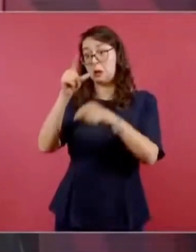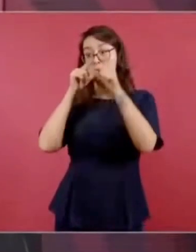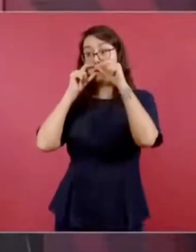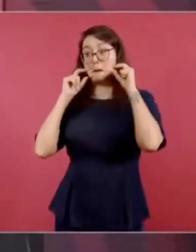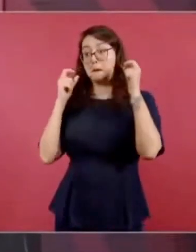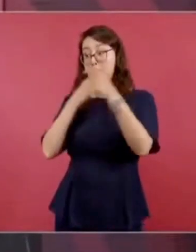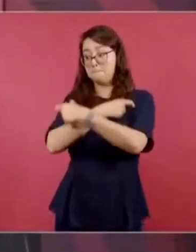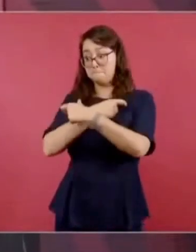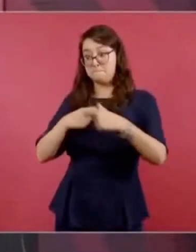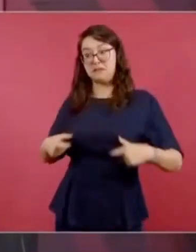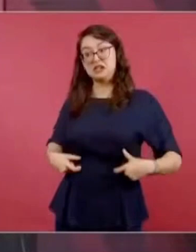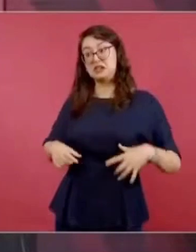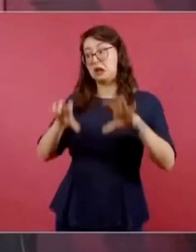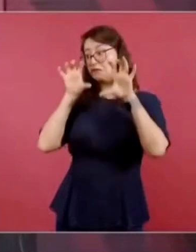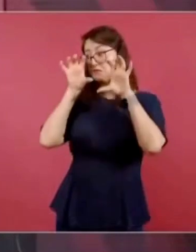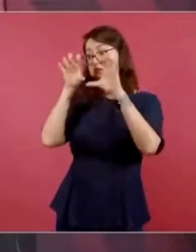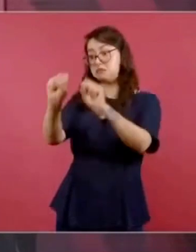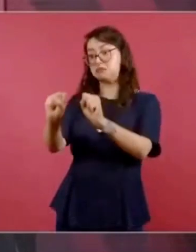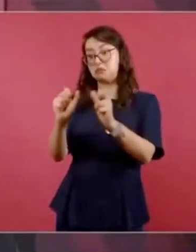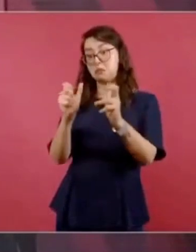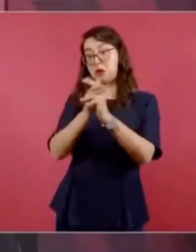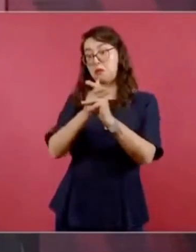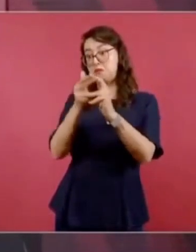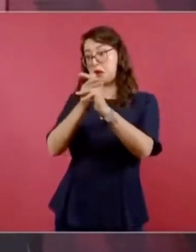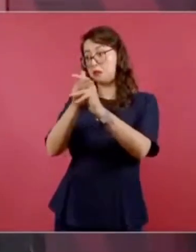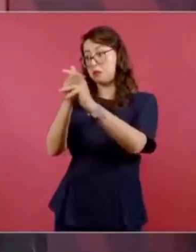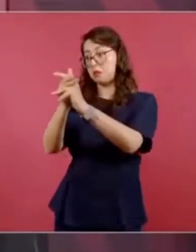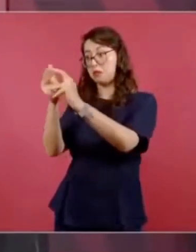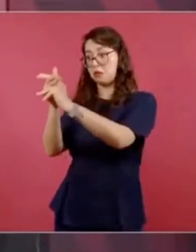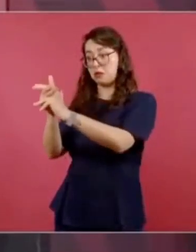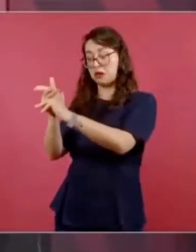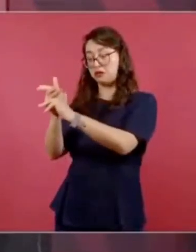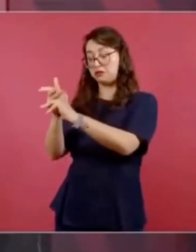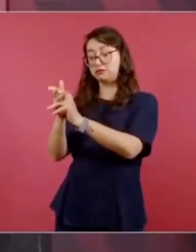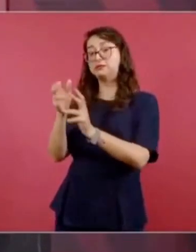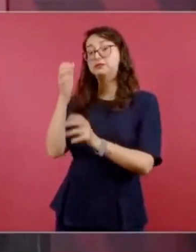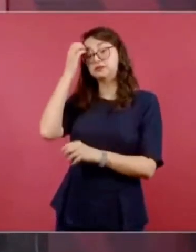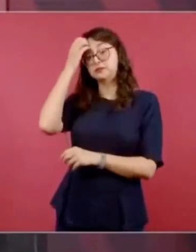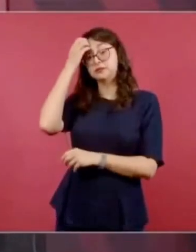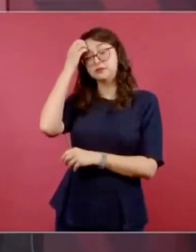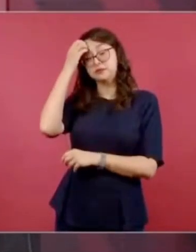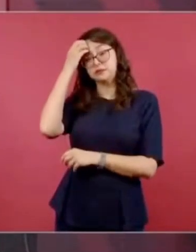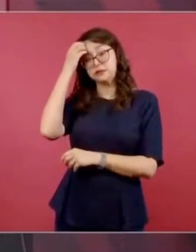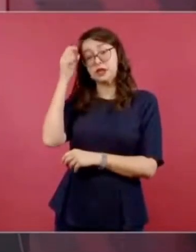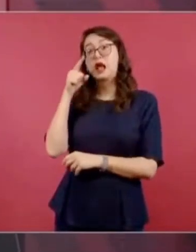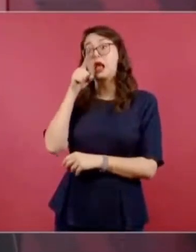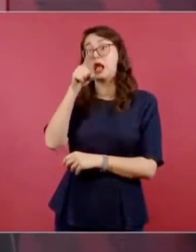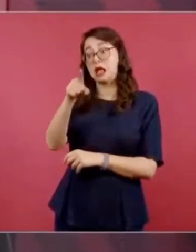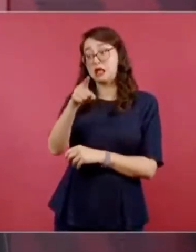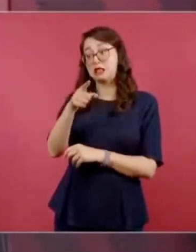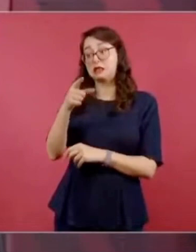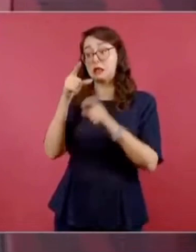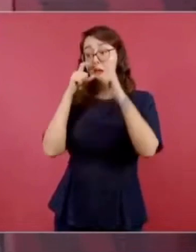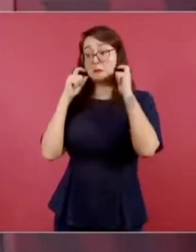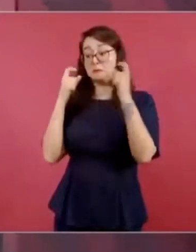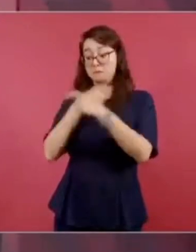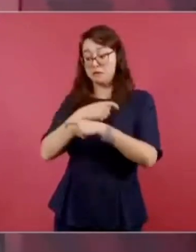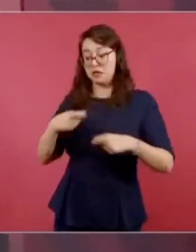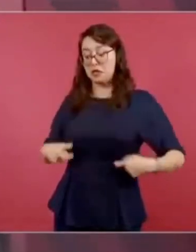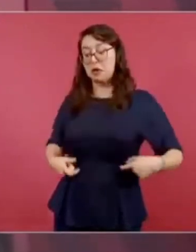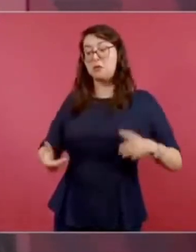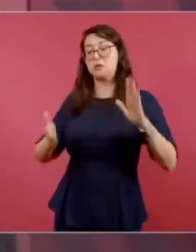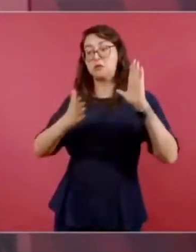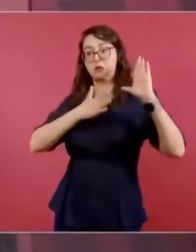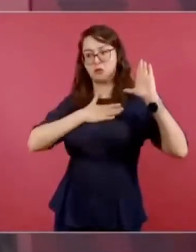Mandó una nota firmada donde prometía respetar las vidas de todos, pero a tu papá